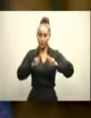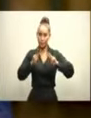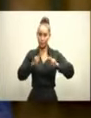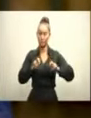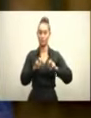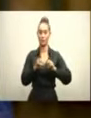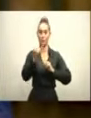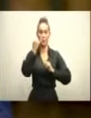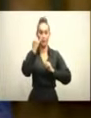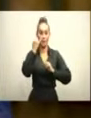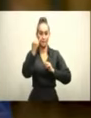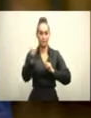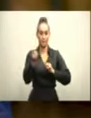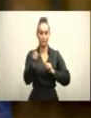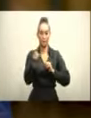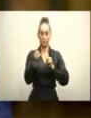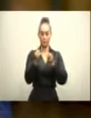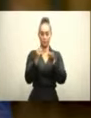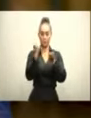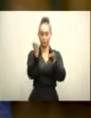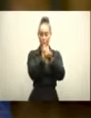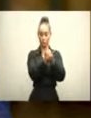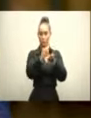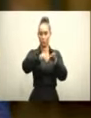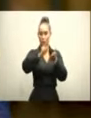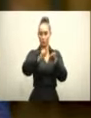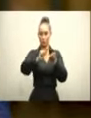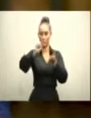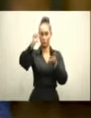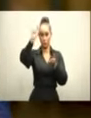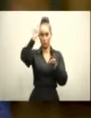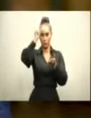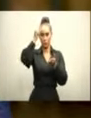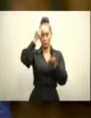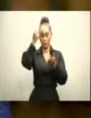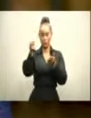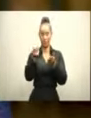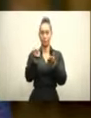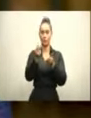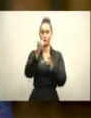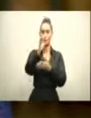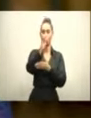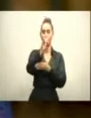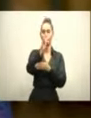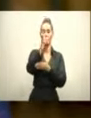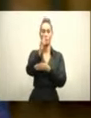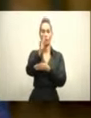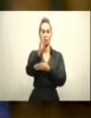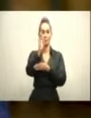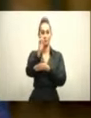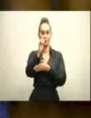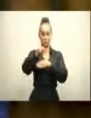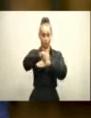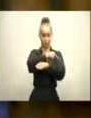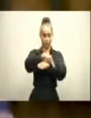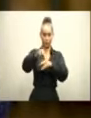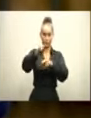suspensión de todos los contratos que mantiene el gobierno dominicano con la constructora brasileña Odebrecht.